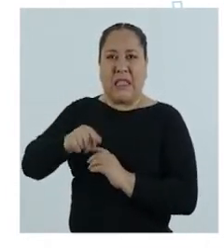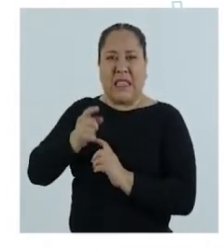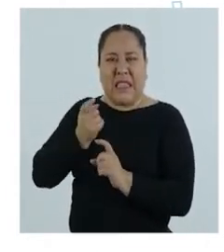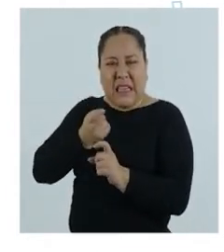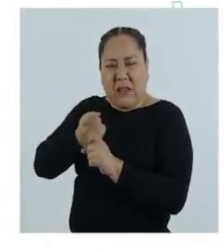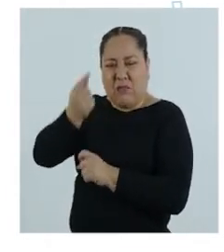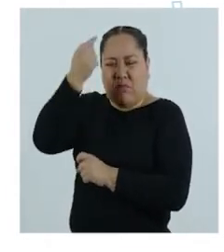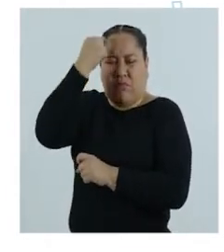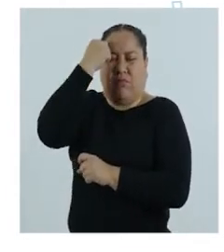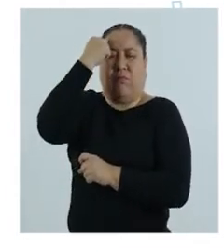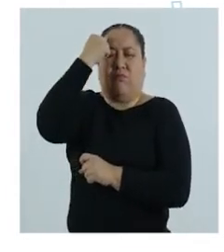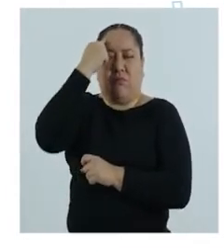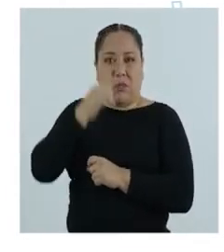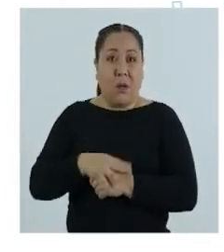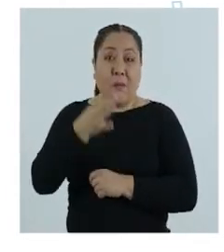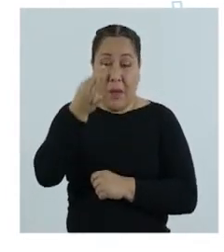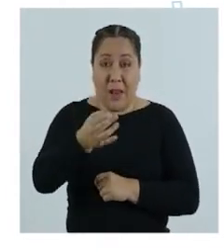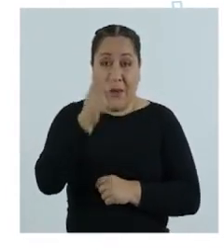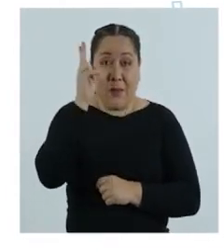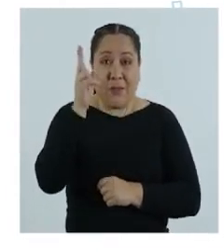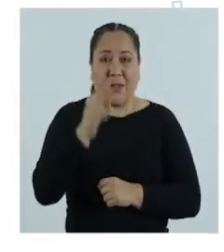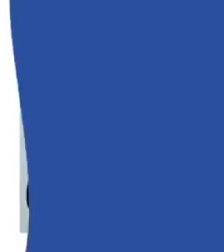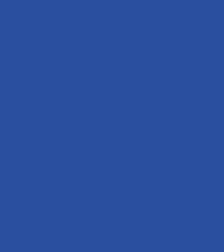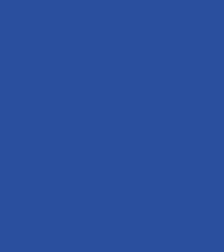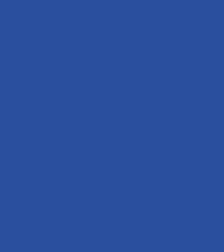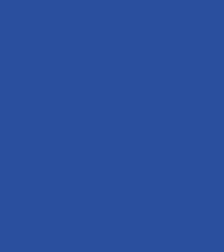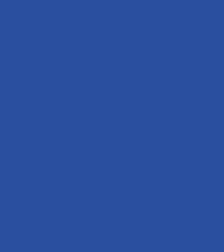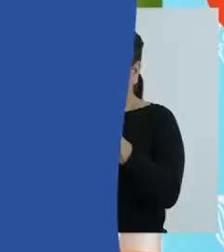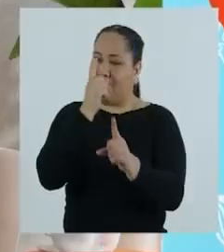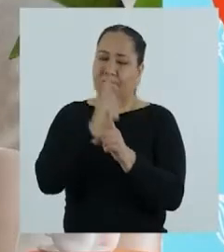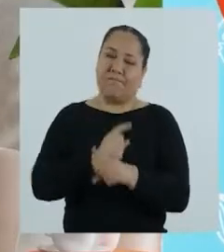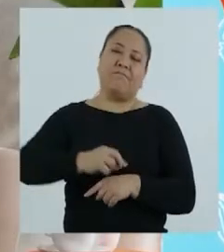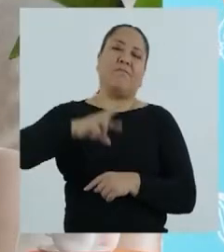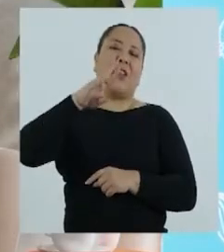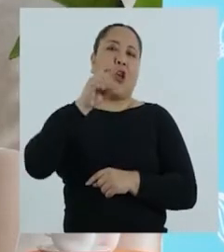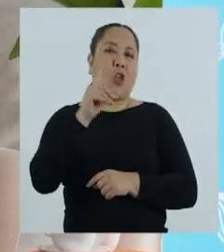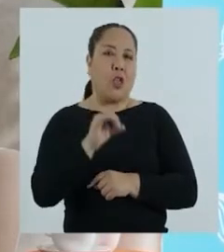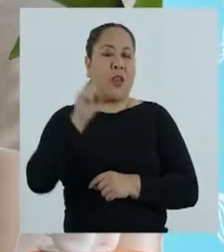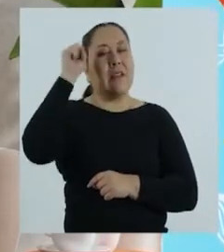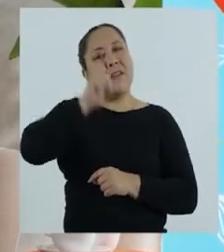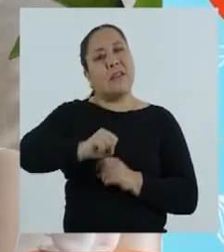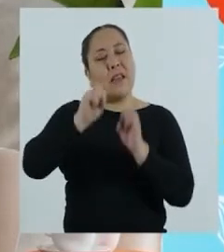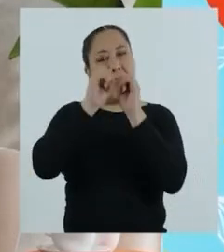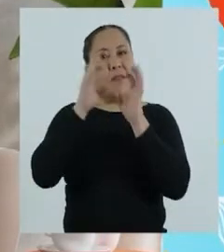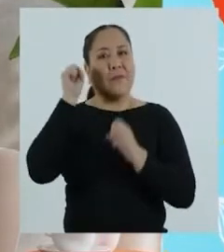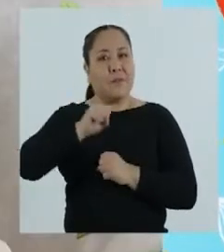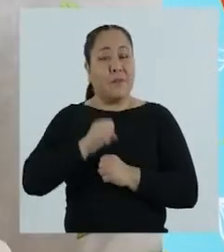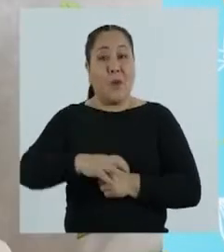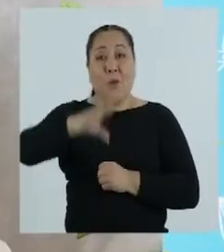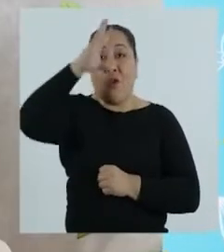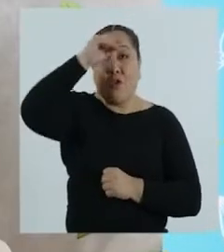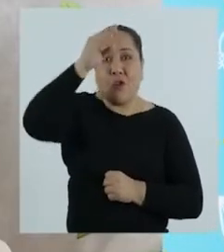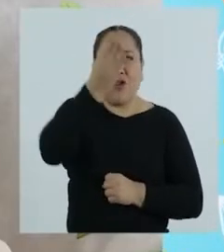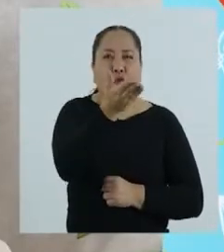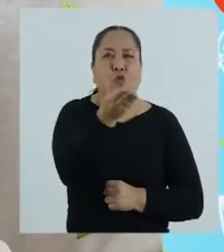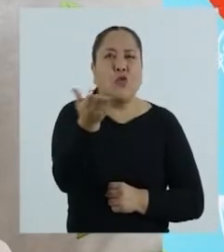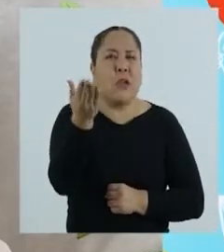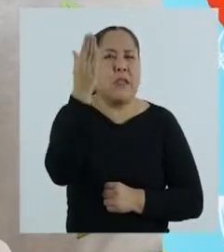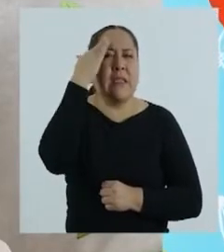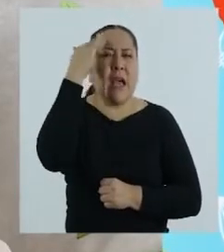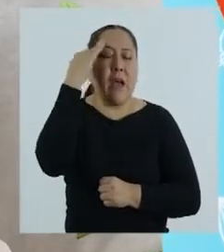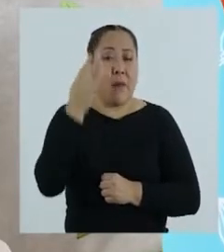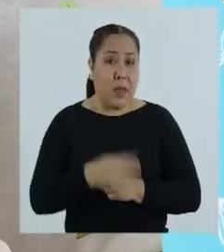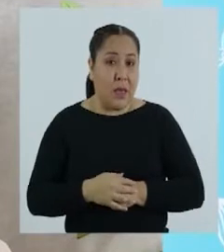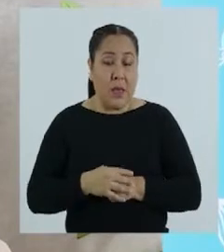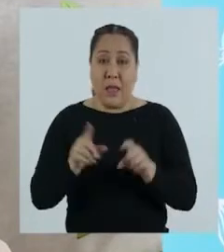pueda ocasionar daños psíquicos. ¿Cierto, profesora? Muy bien, Rodrigo. Claro que sí. Chicas y chicos,